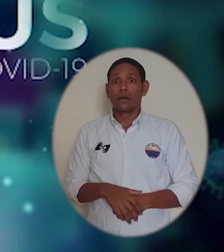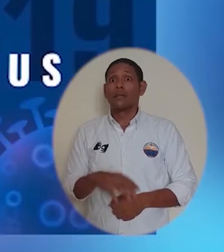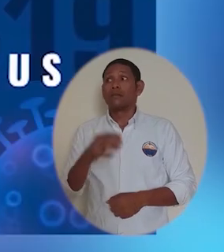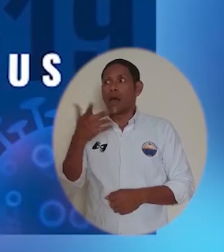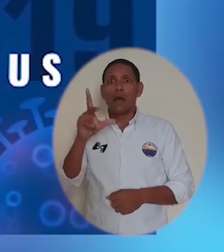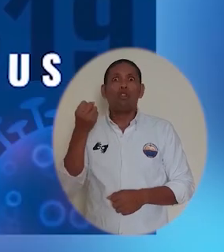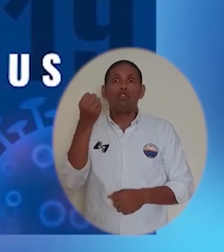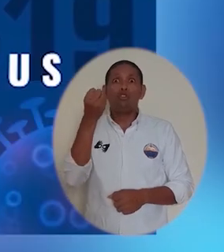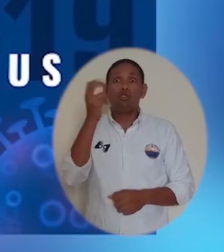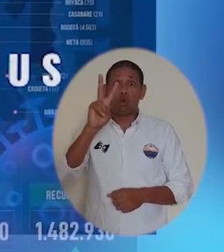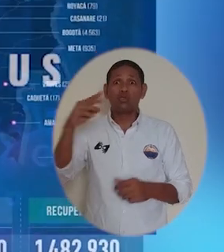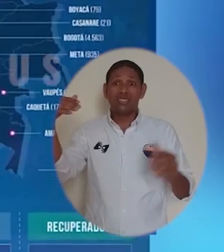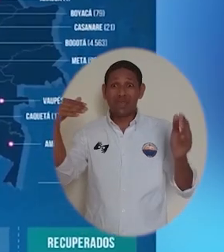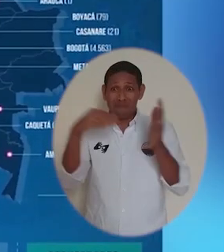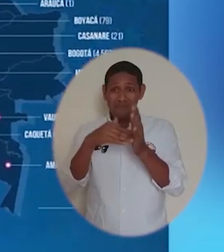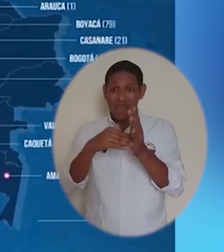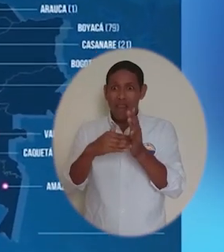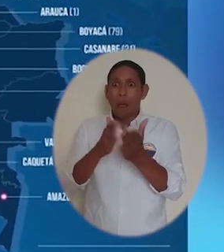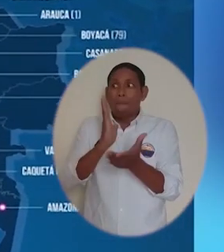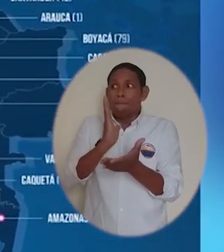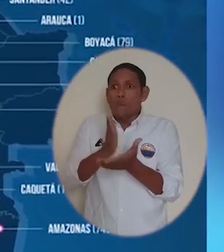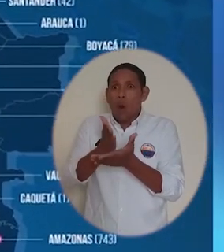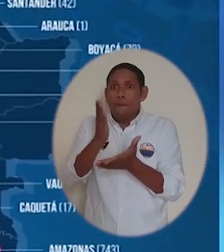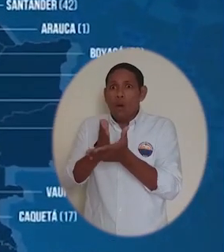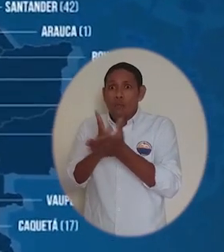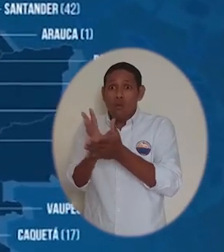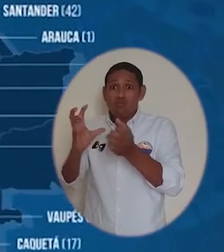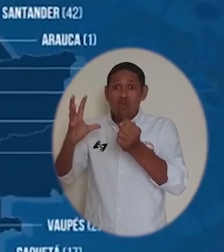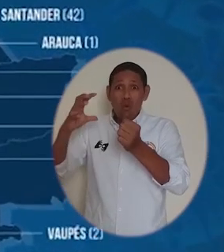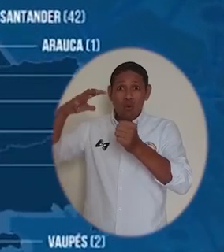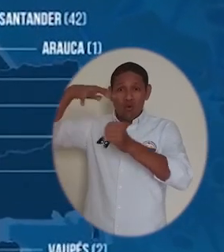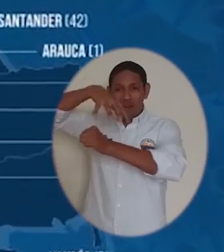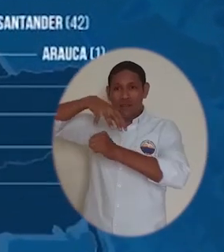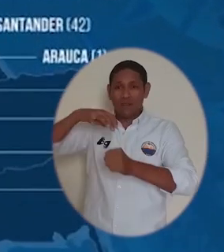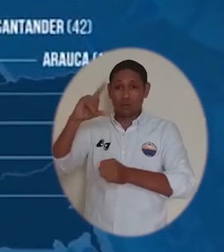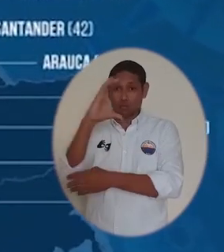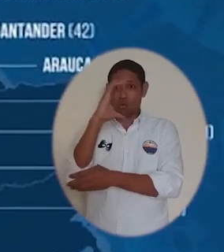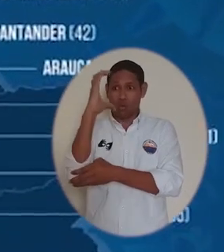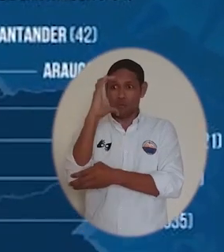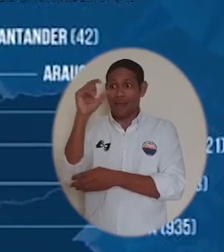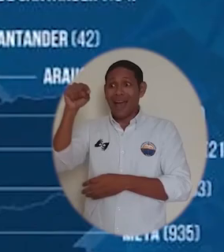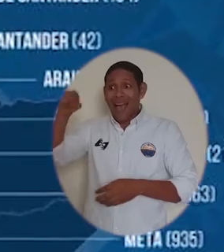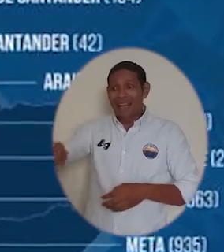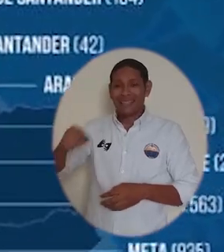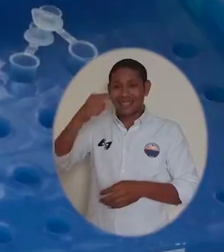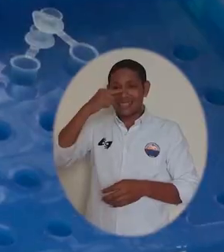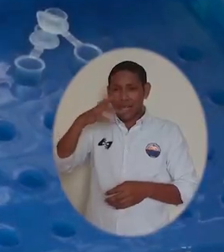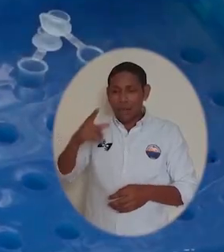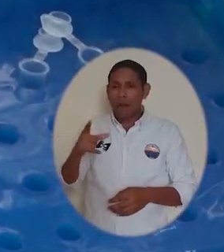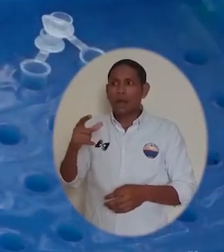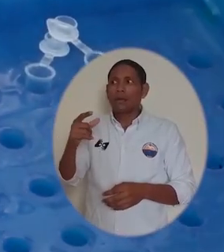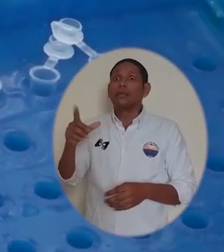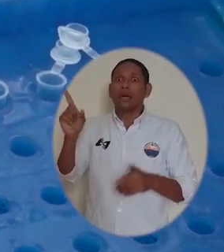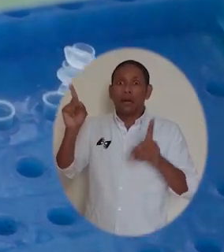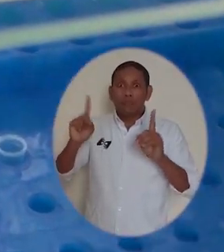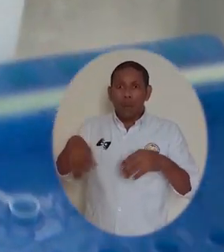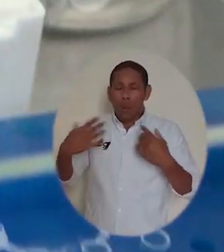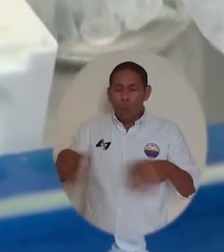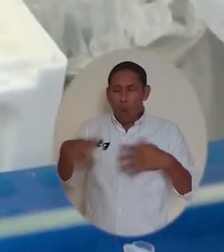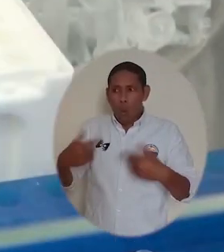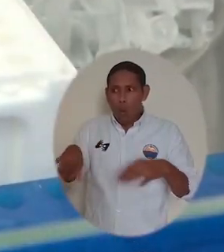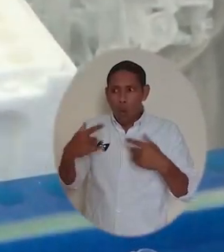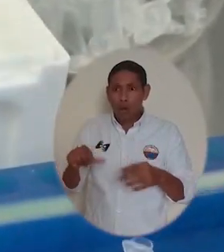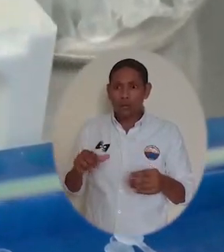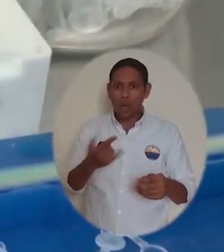Con la confirmación de más de 12.000 casos de coronavirus en Colombia y el creciente número en la ciudad de Santa Marta y el departamento, el Laboratorio de